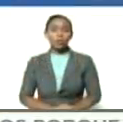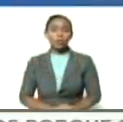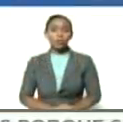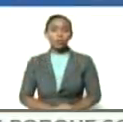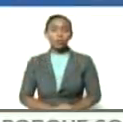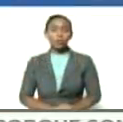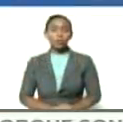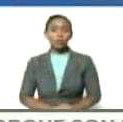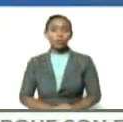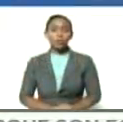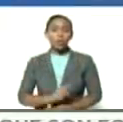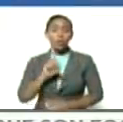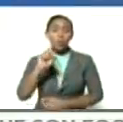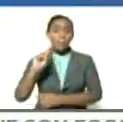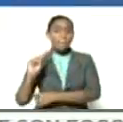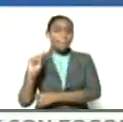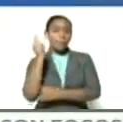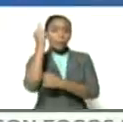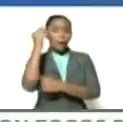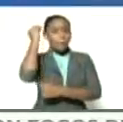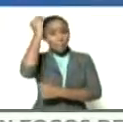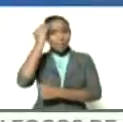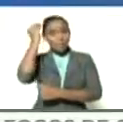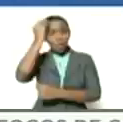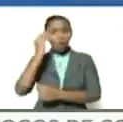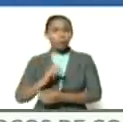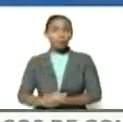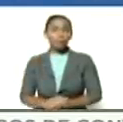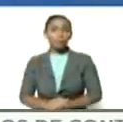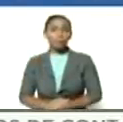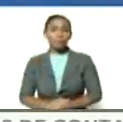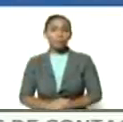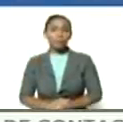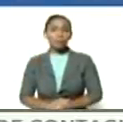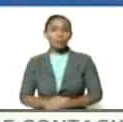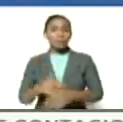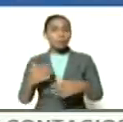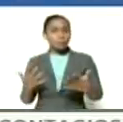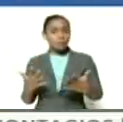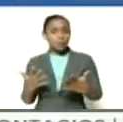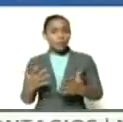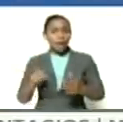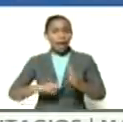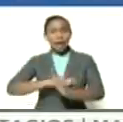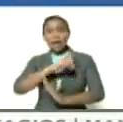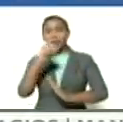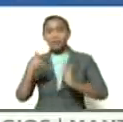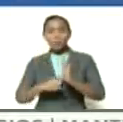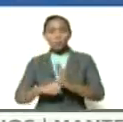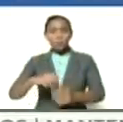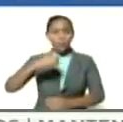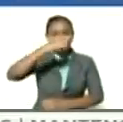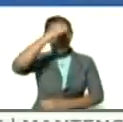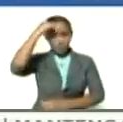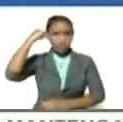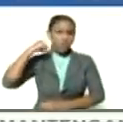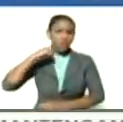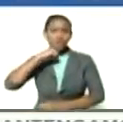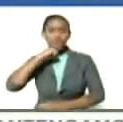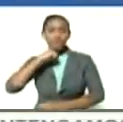uno de sus primeros pensadores fue nuestro generalísimo Francisco de Miranda